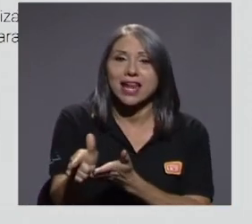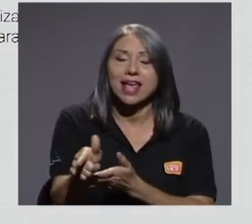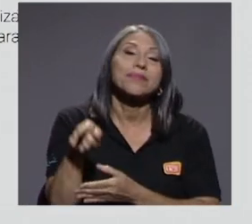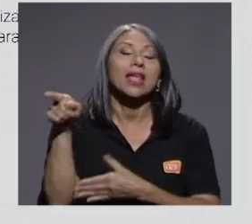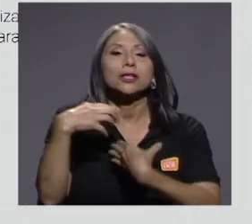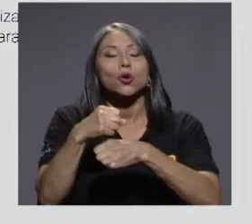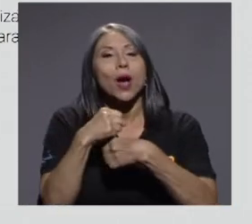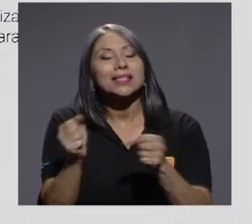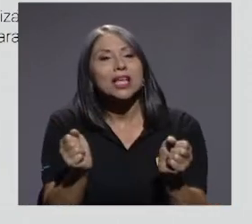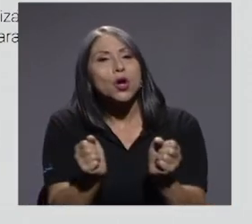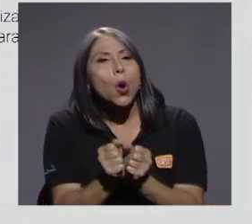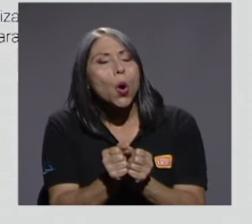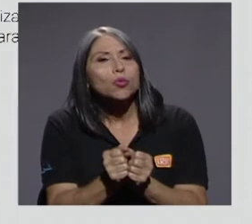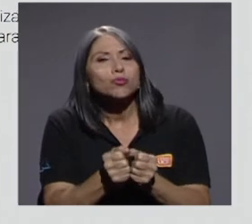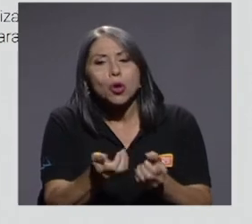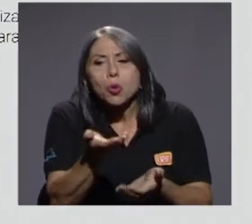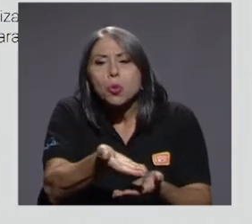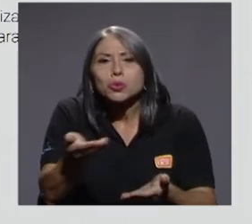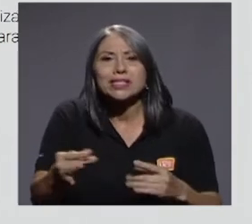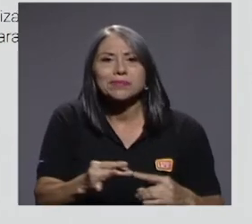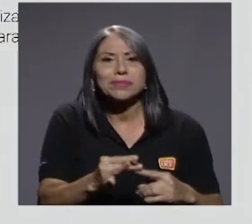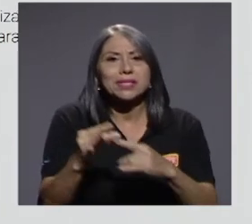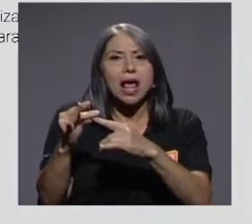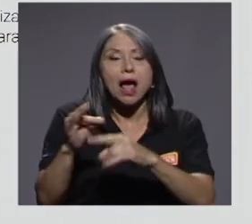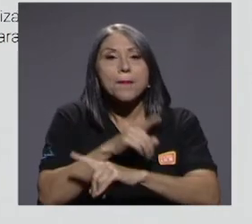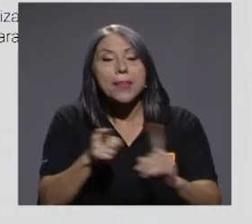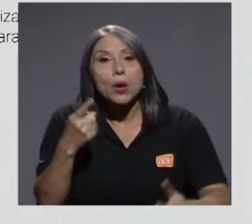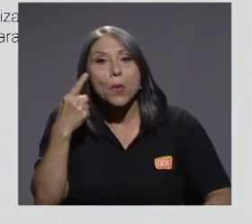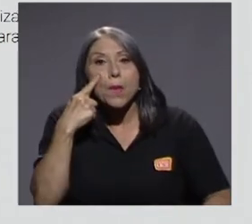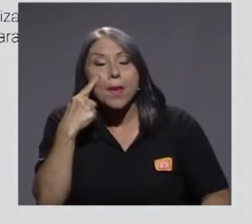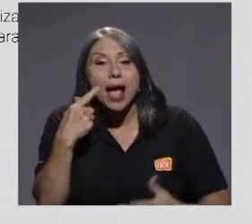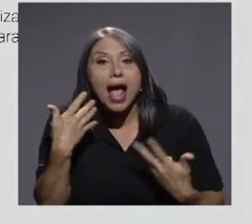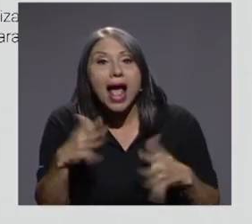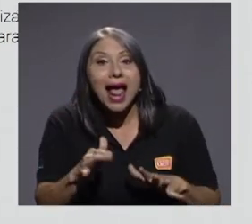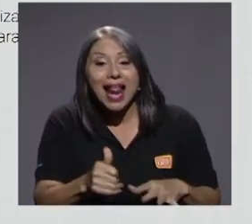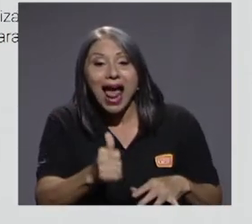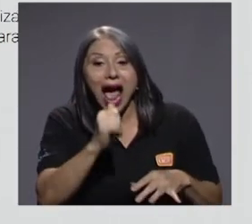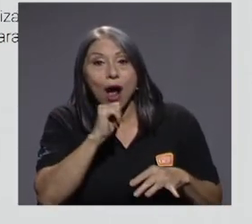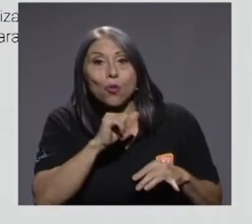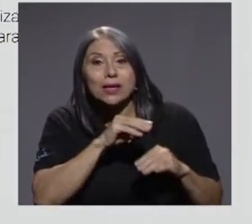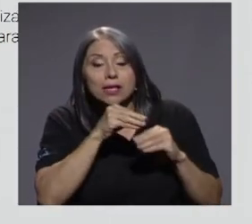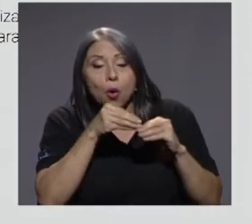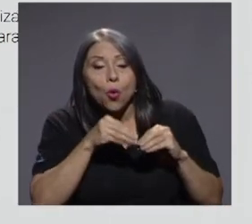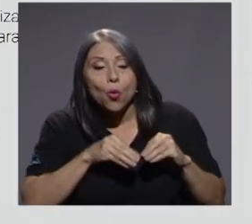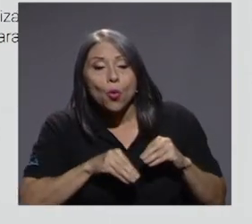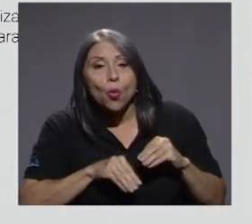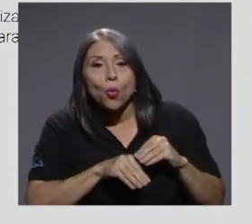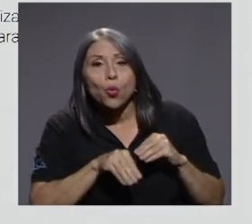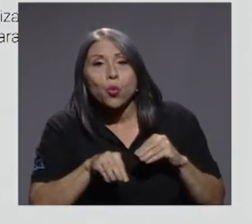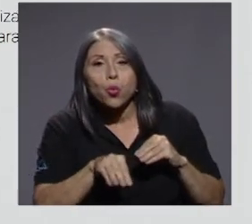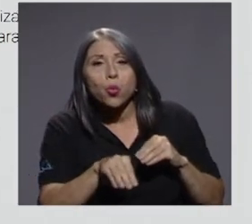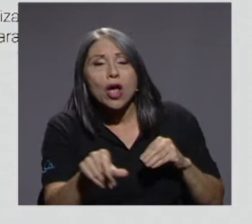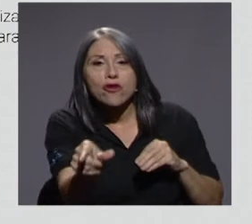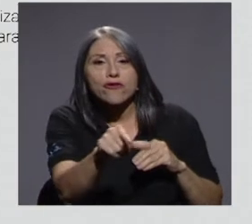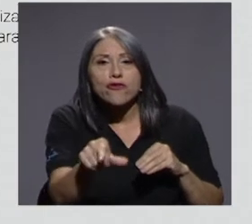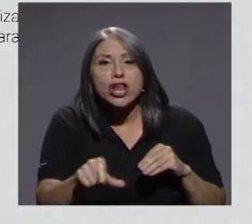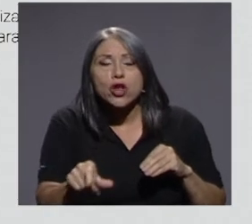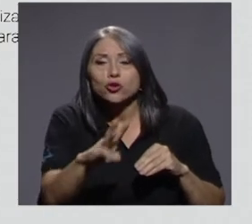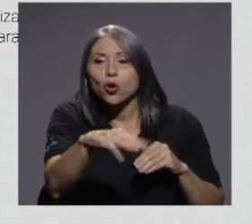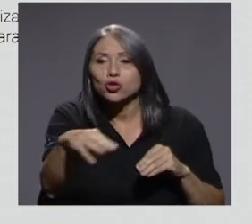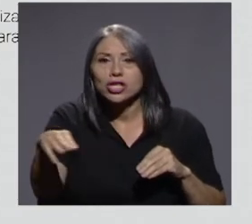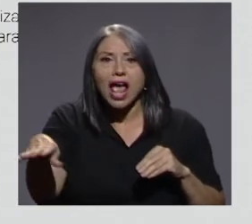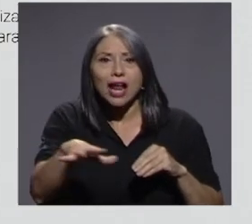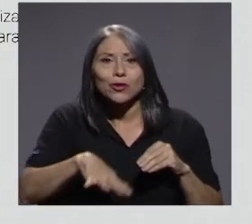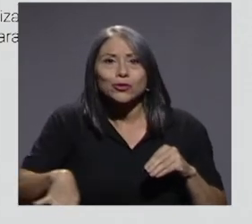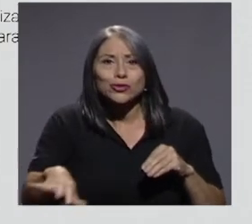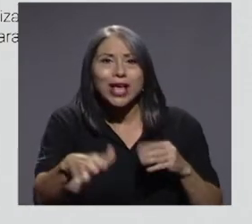unos drenajes especiales y demás, pero no te seque entonces las aguas que van a ríos, océanos o que se canalizan a diferentes plantas